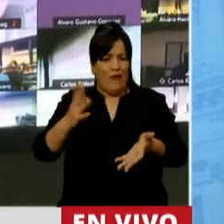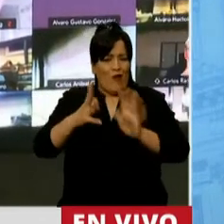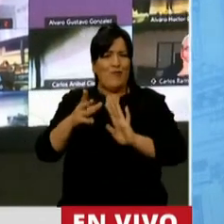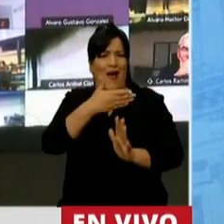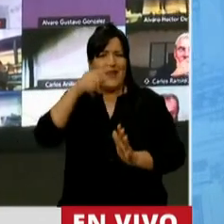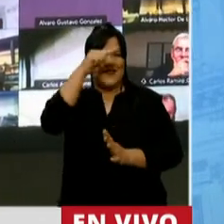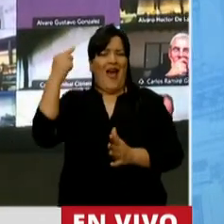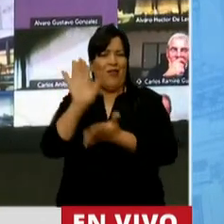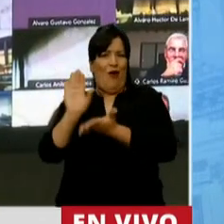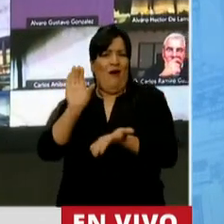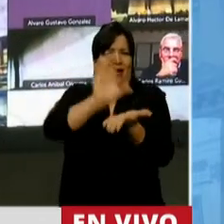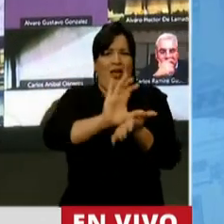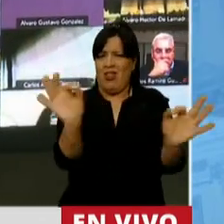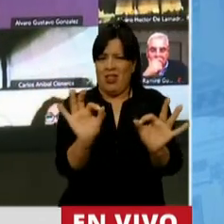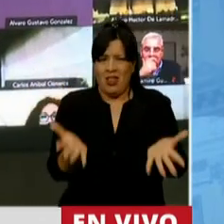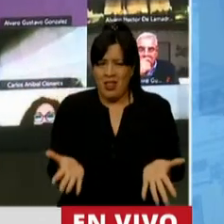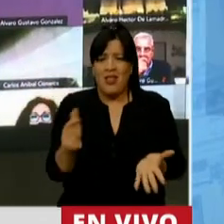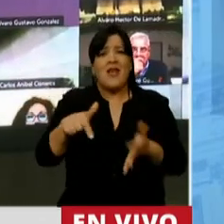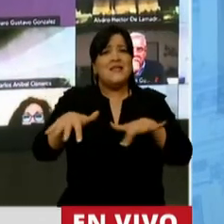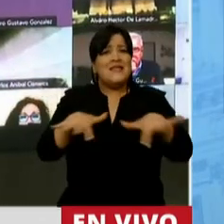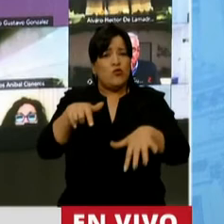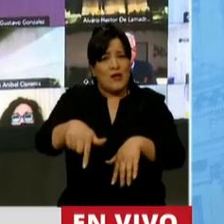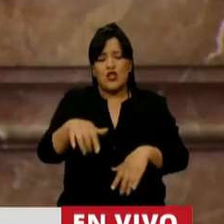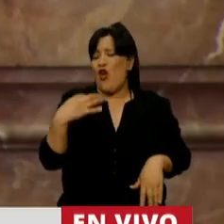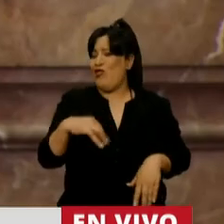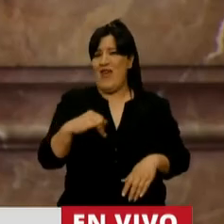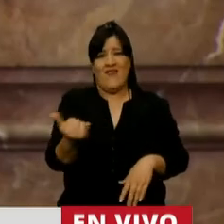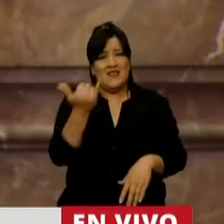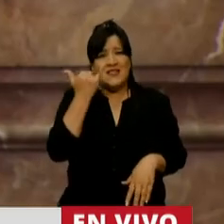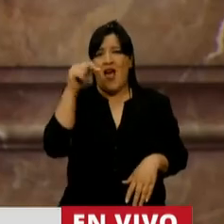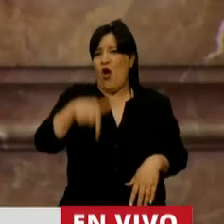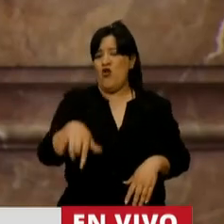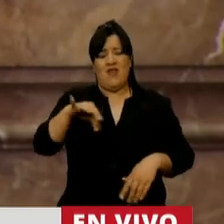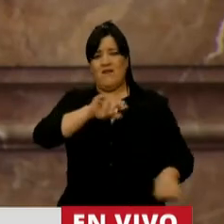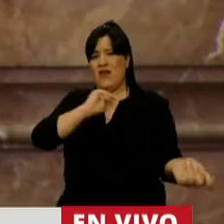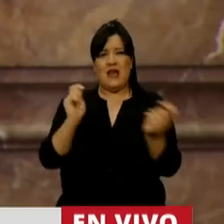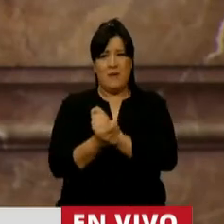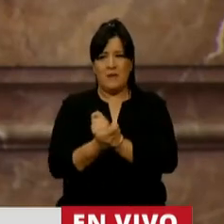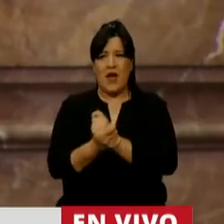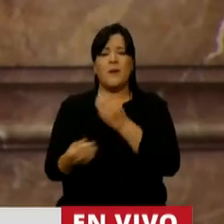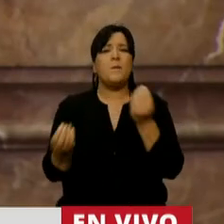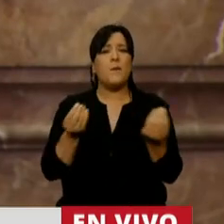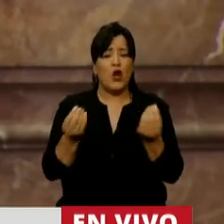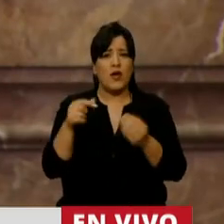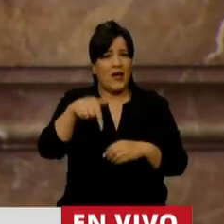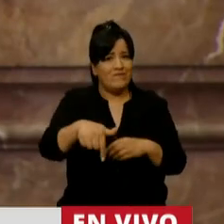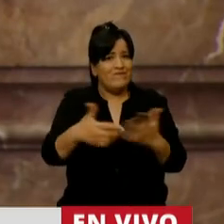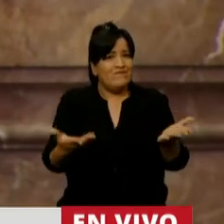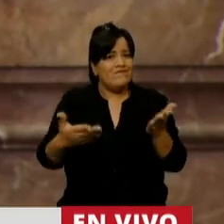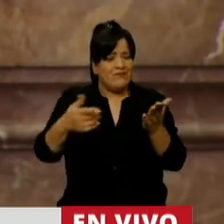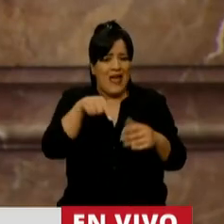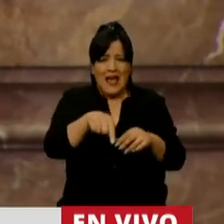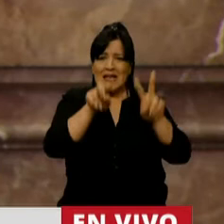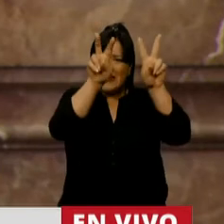Esta situación debemos ya modificarla, porque son las cuestiones que